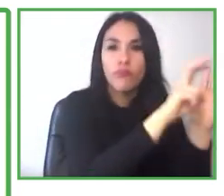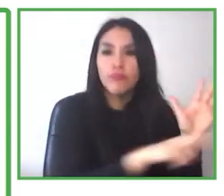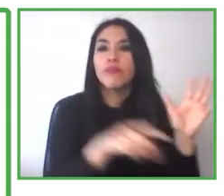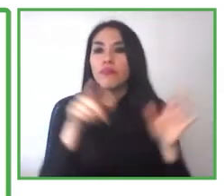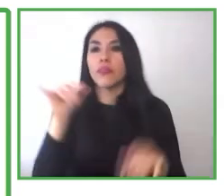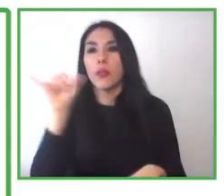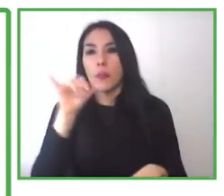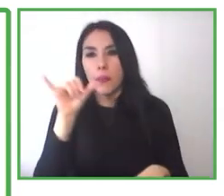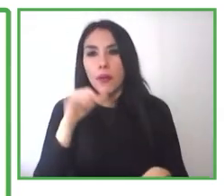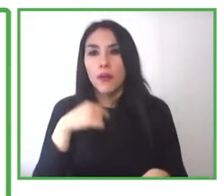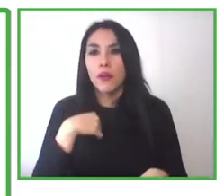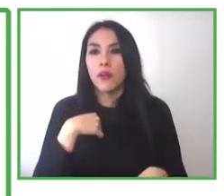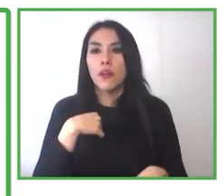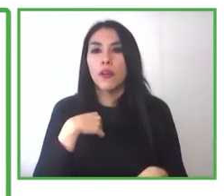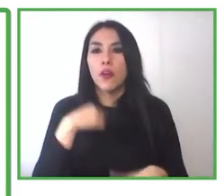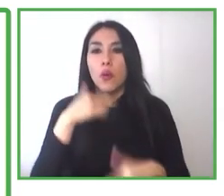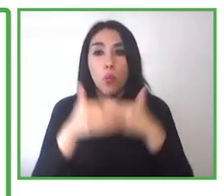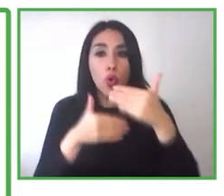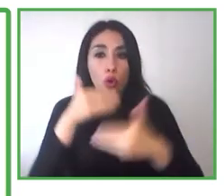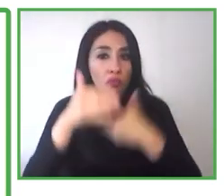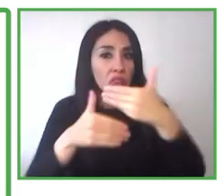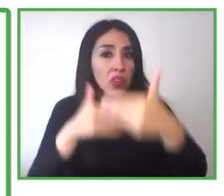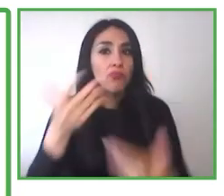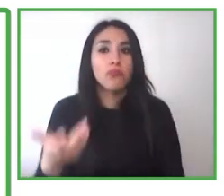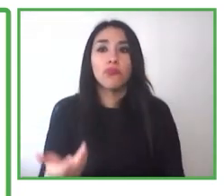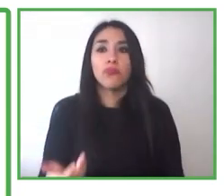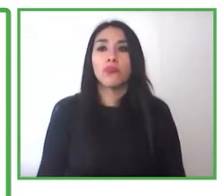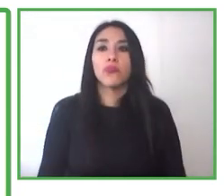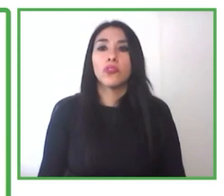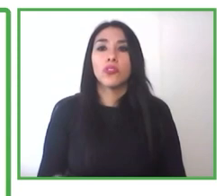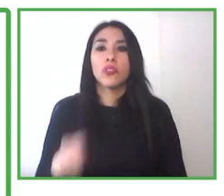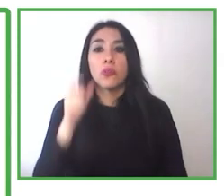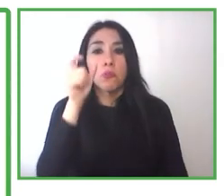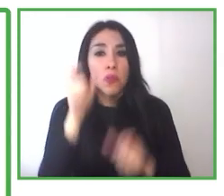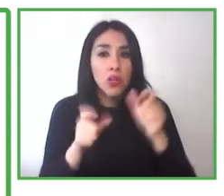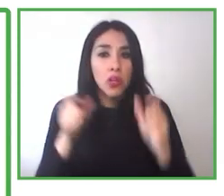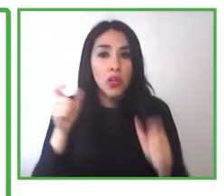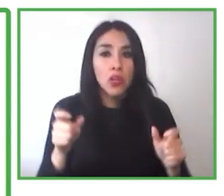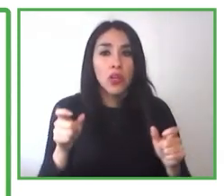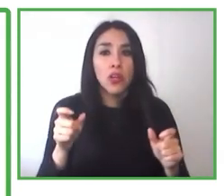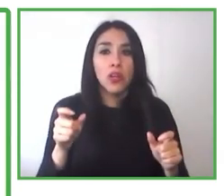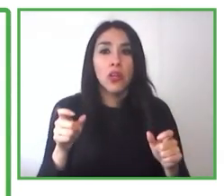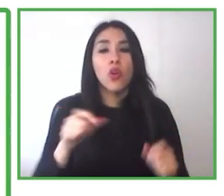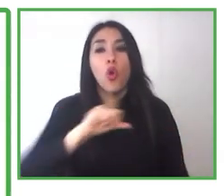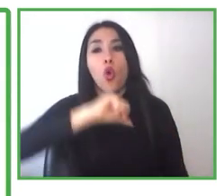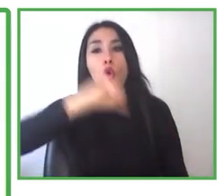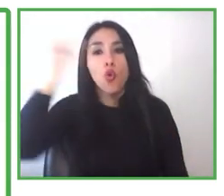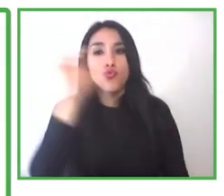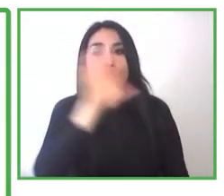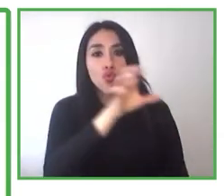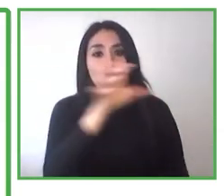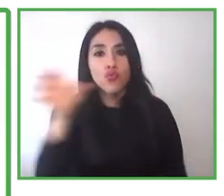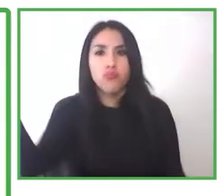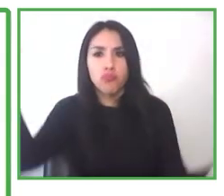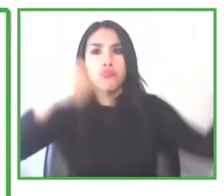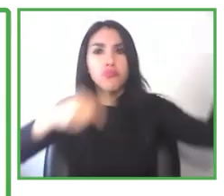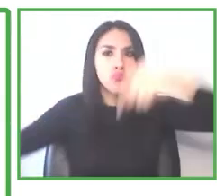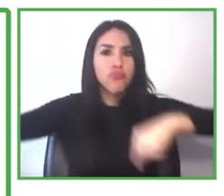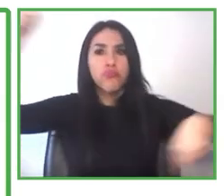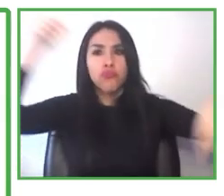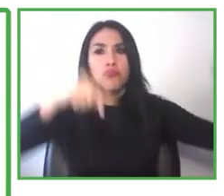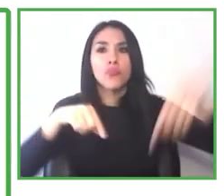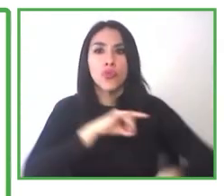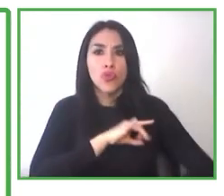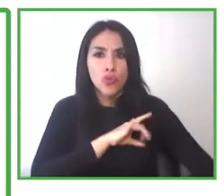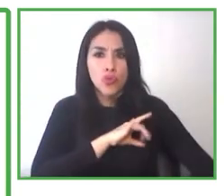tienen competencias certificadas en sus países sean reconocidas también en Chile Valora. Y en ese sentido, a través de Chile